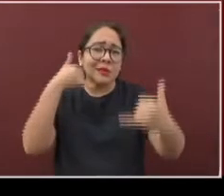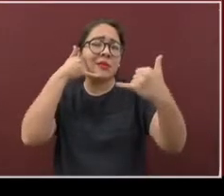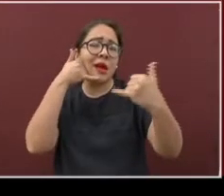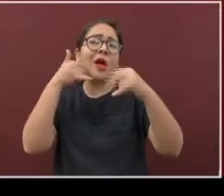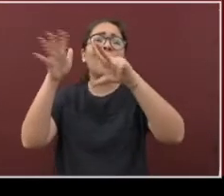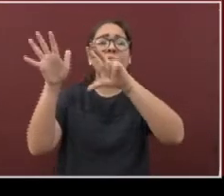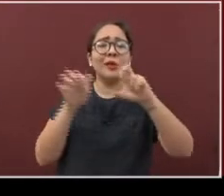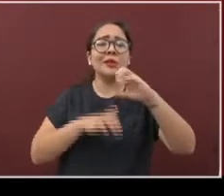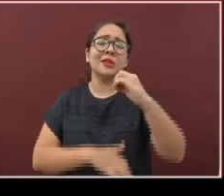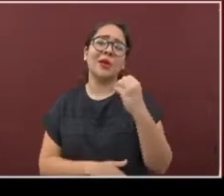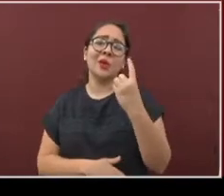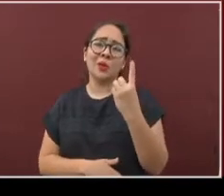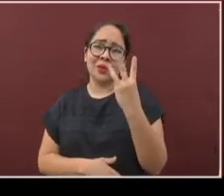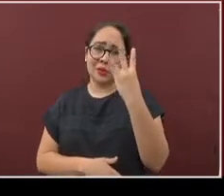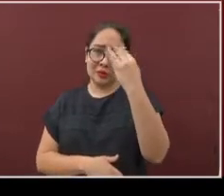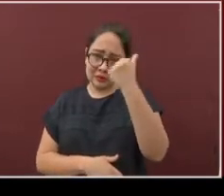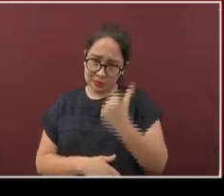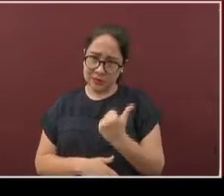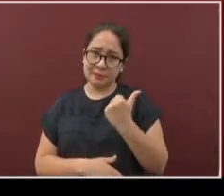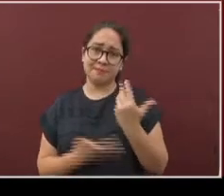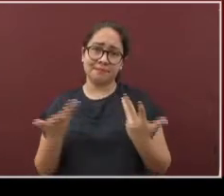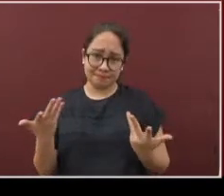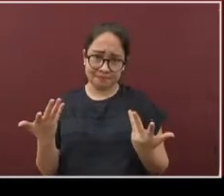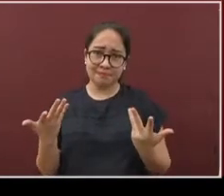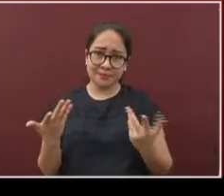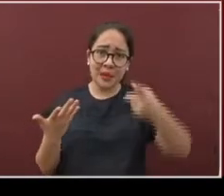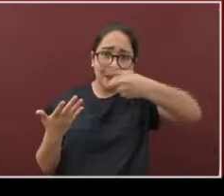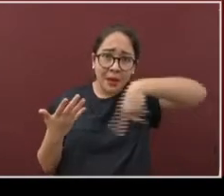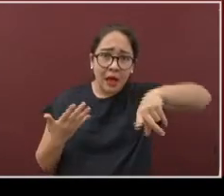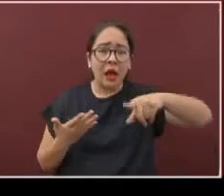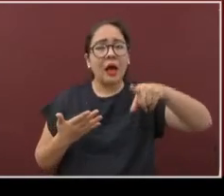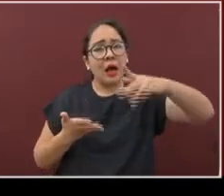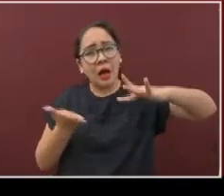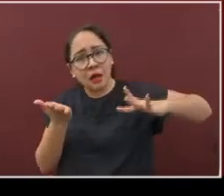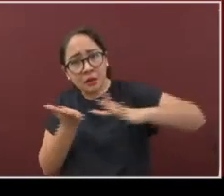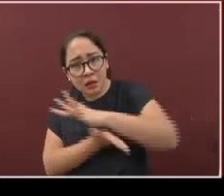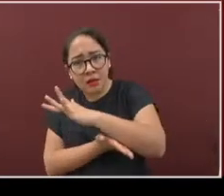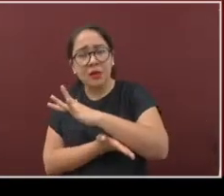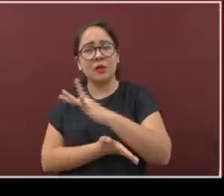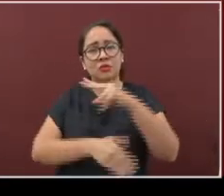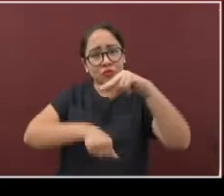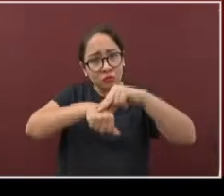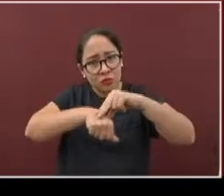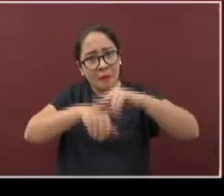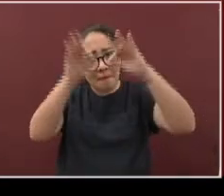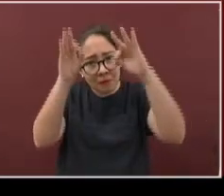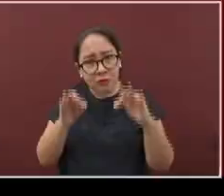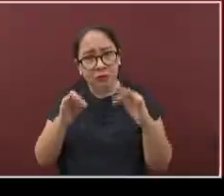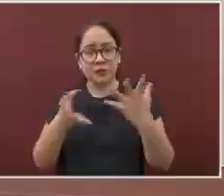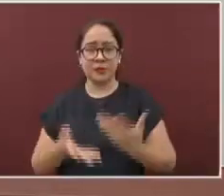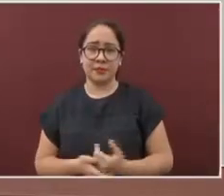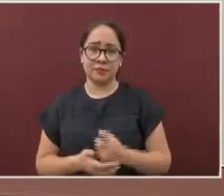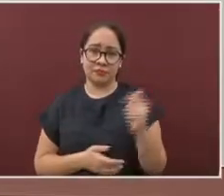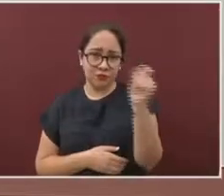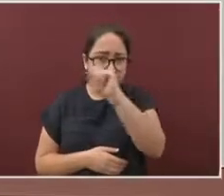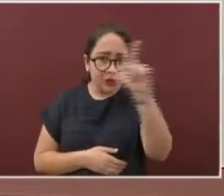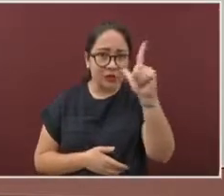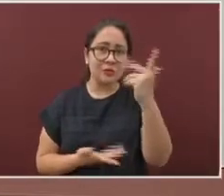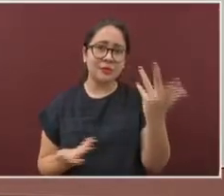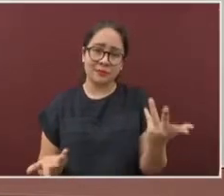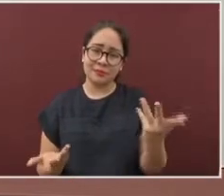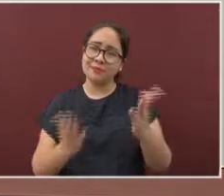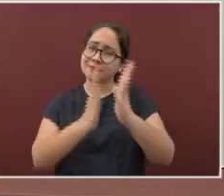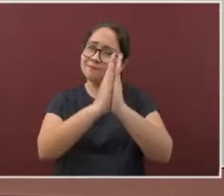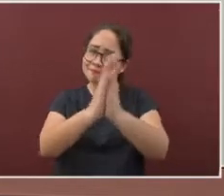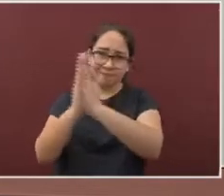-0123-456 para que sean asistidos por personal de especialidades. Y por favor,